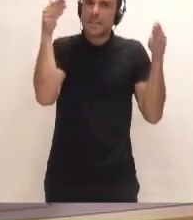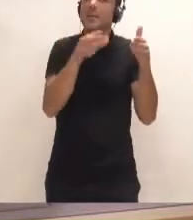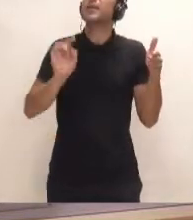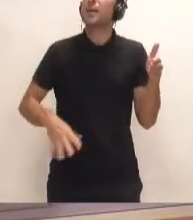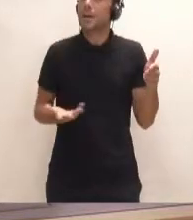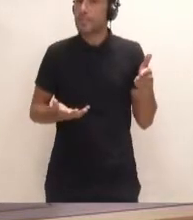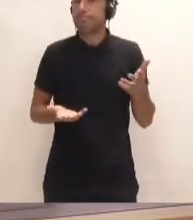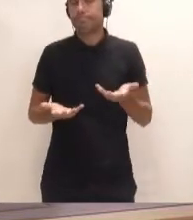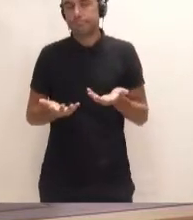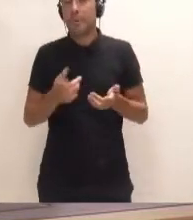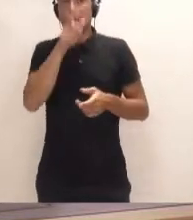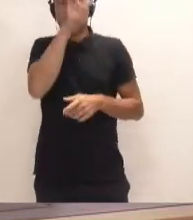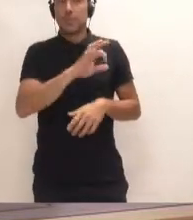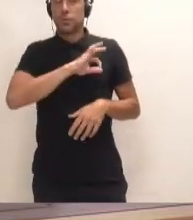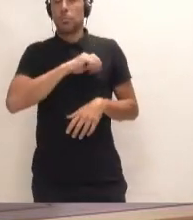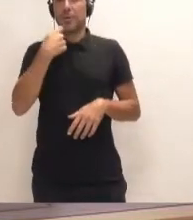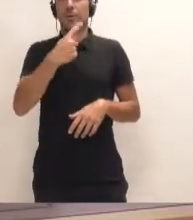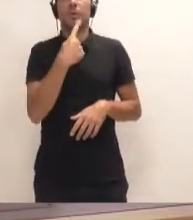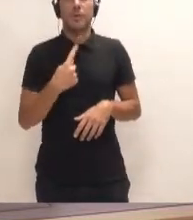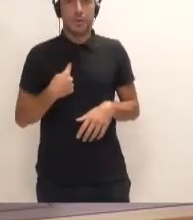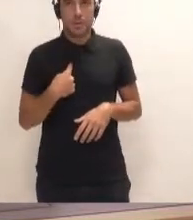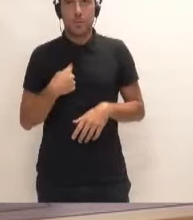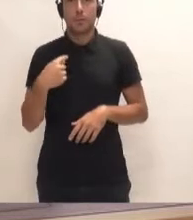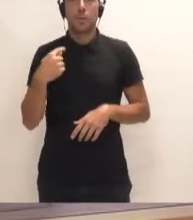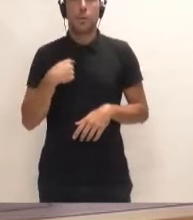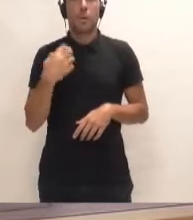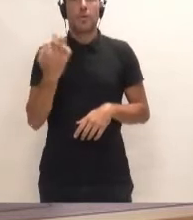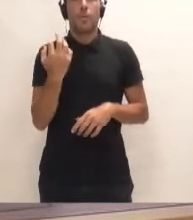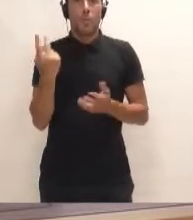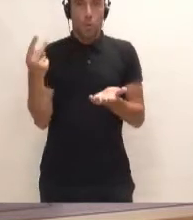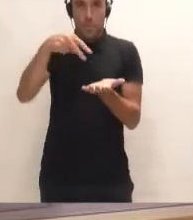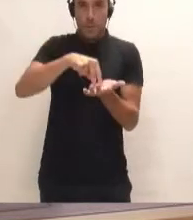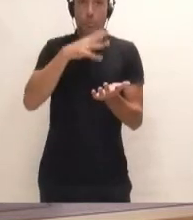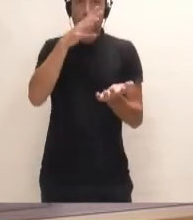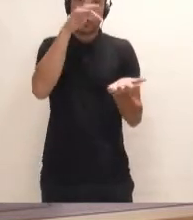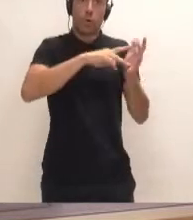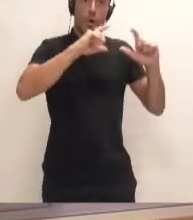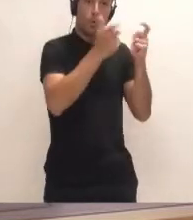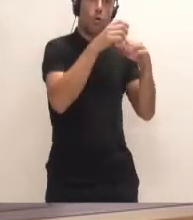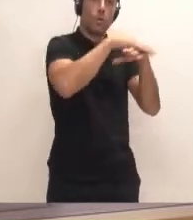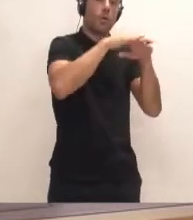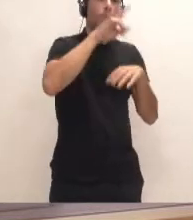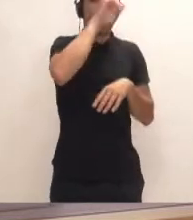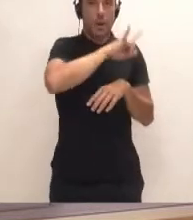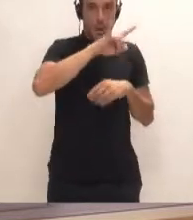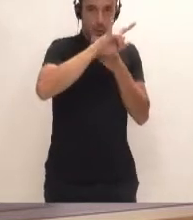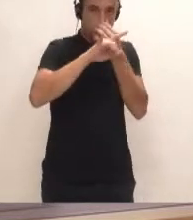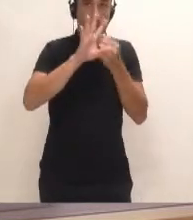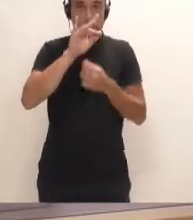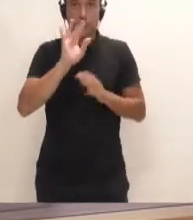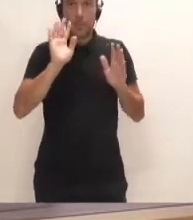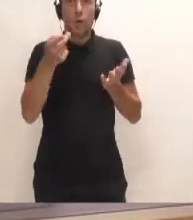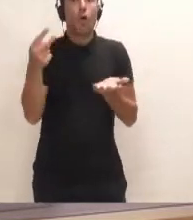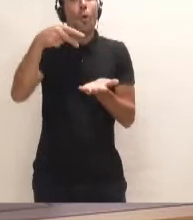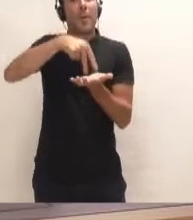El señor presidente me decía que tenía que hacer la comparecencia porque había tenido una reunión con el Gobierno de Canarias. Sí, pero es que la